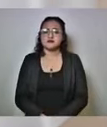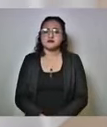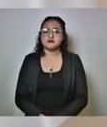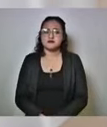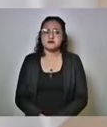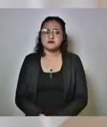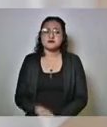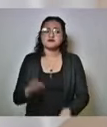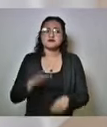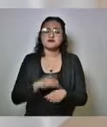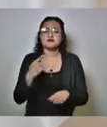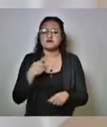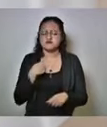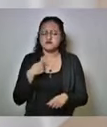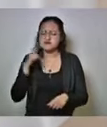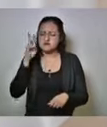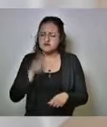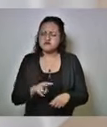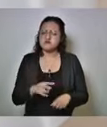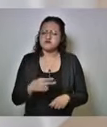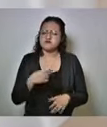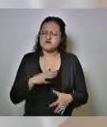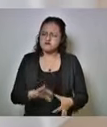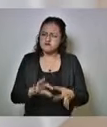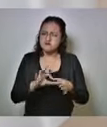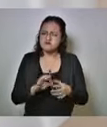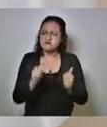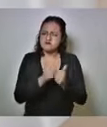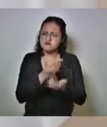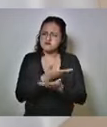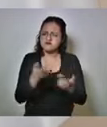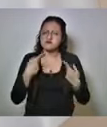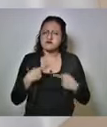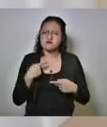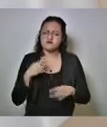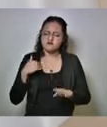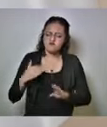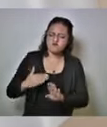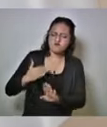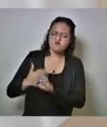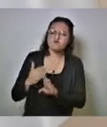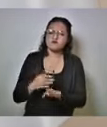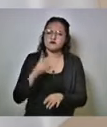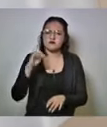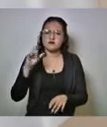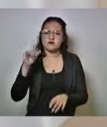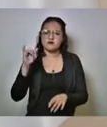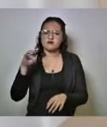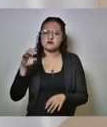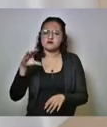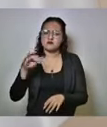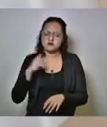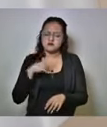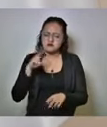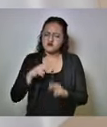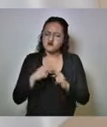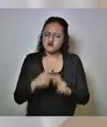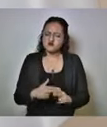porque mi compromiso con la gente fue combatir a la delincuencia y lo estoy cumpliendo